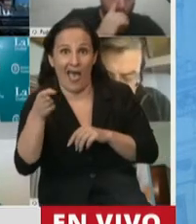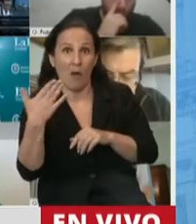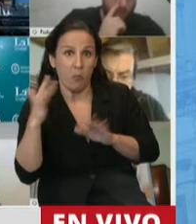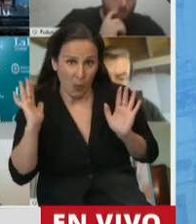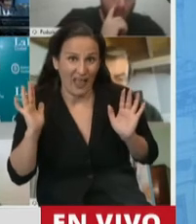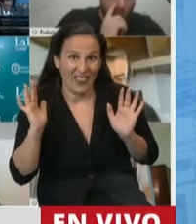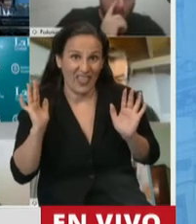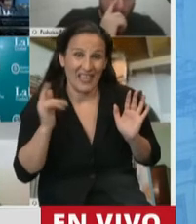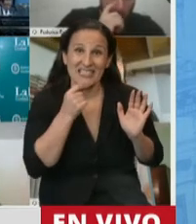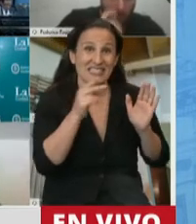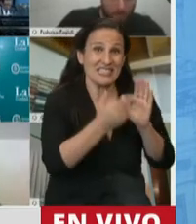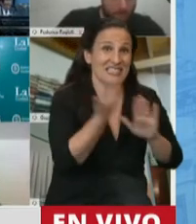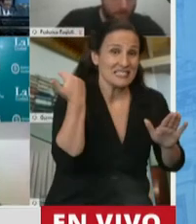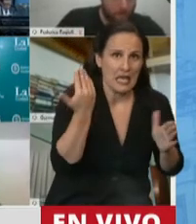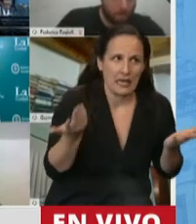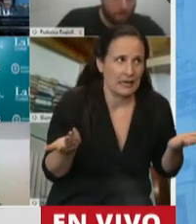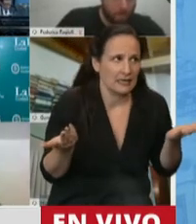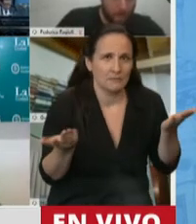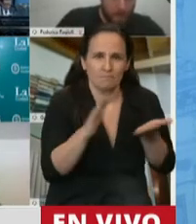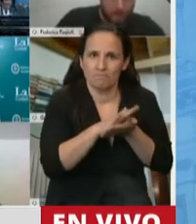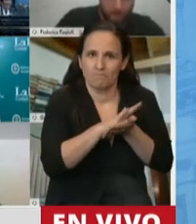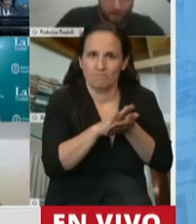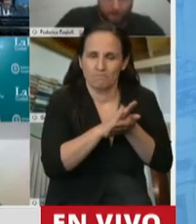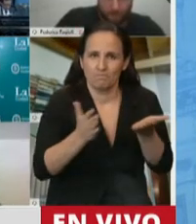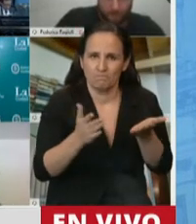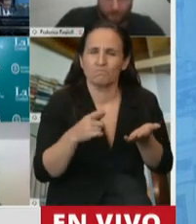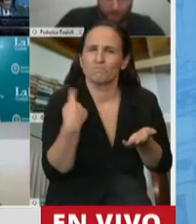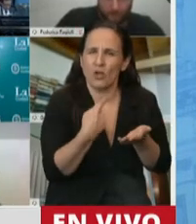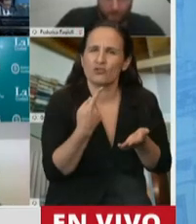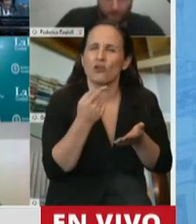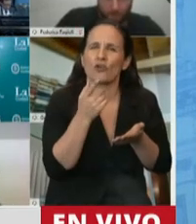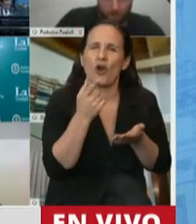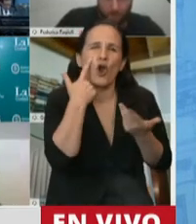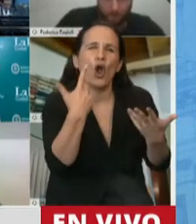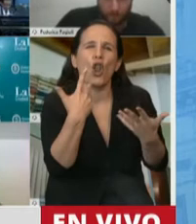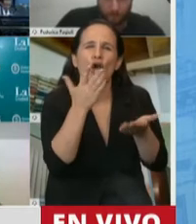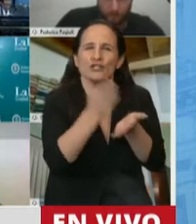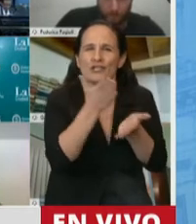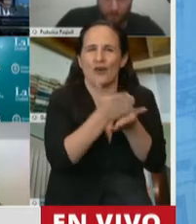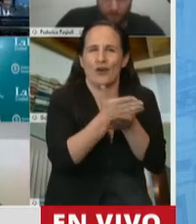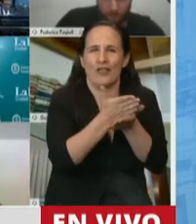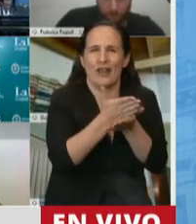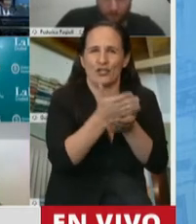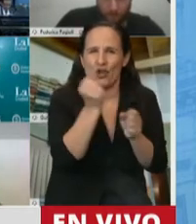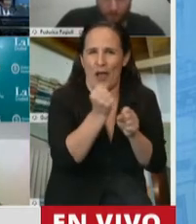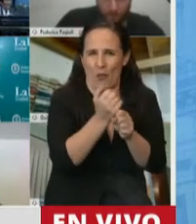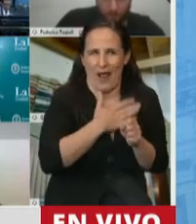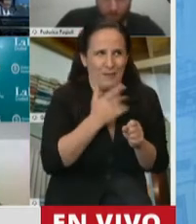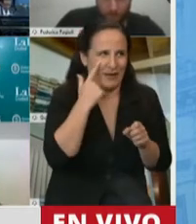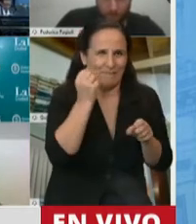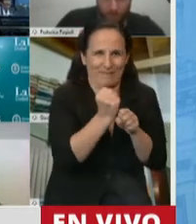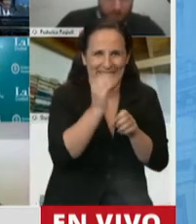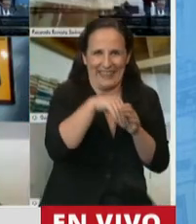decirle, señor presidente, que aquellos que conocemos el derecho laboral por haberlo transitado desde el ejercicio, sabemos